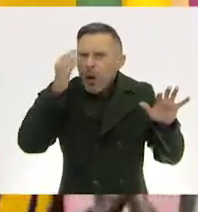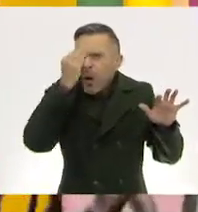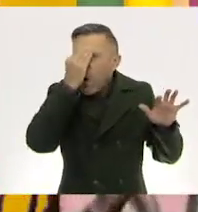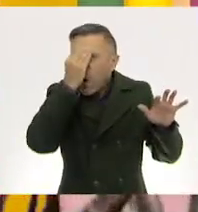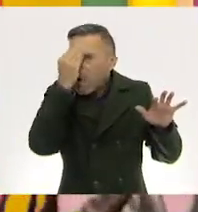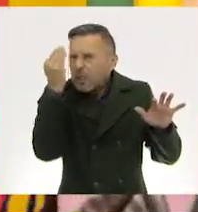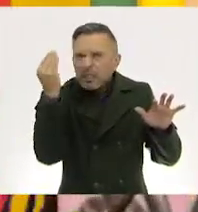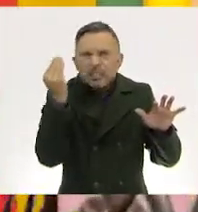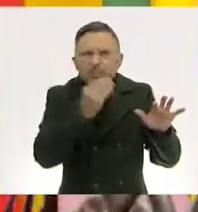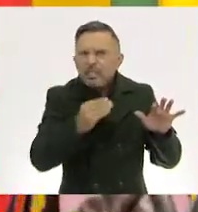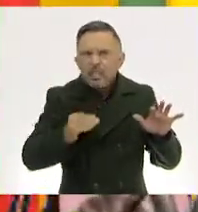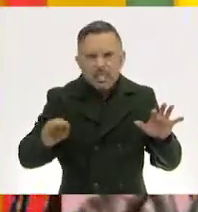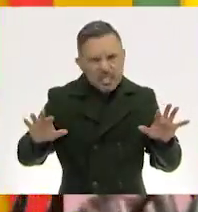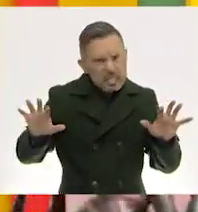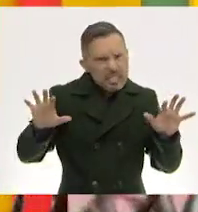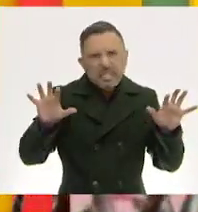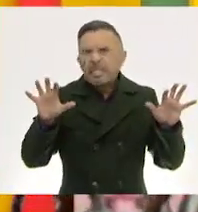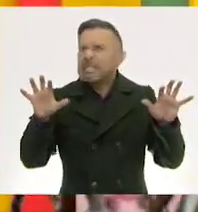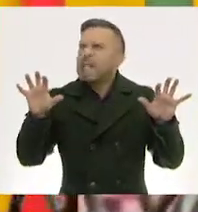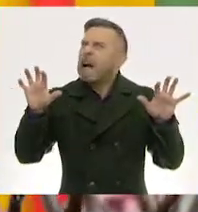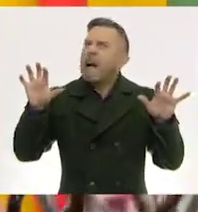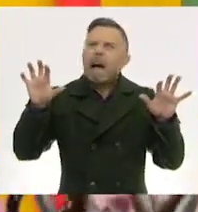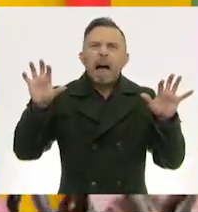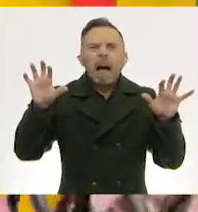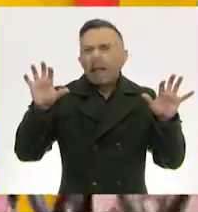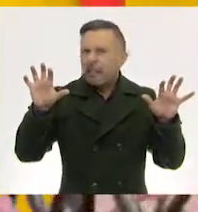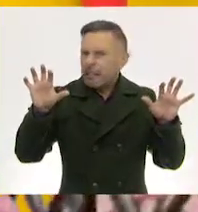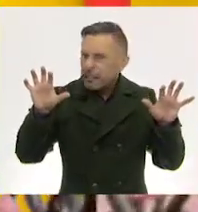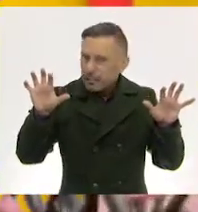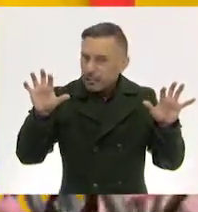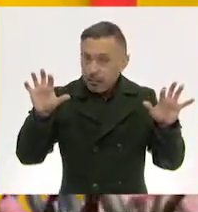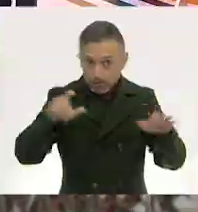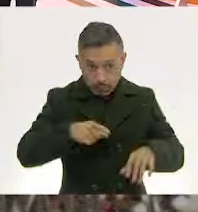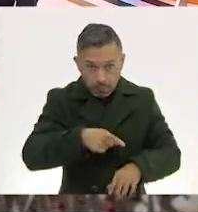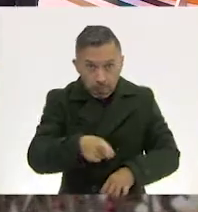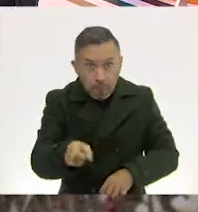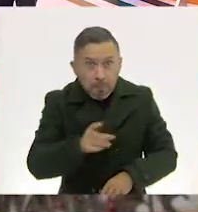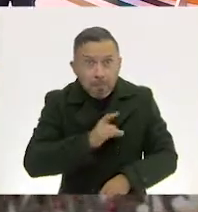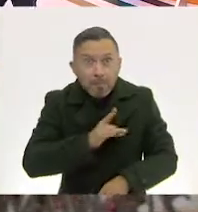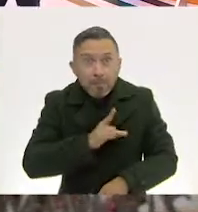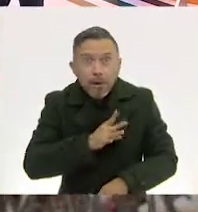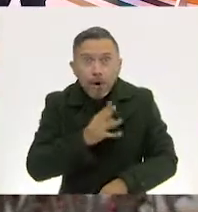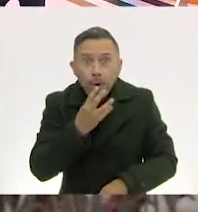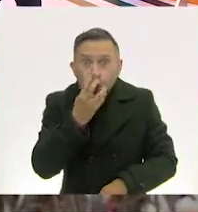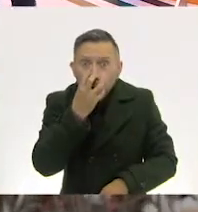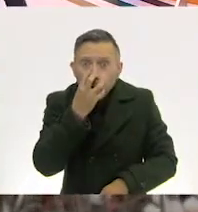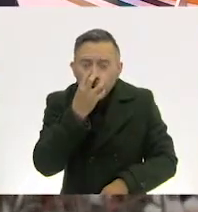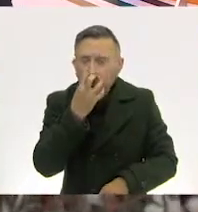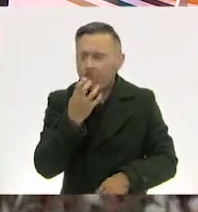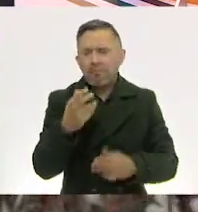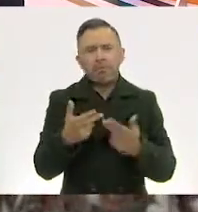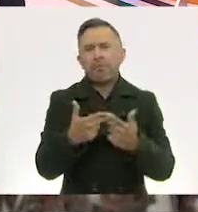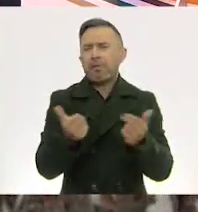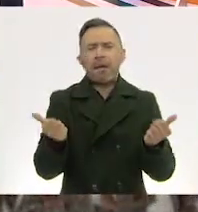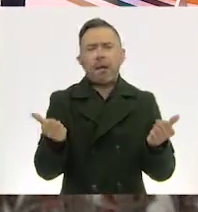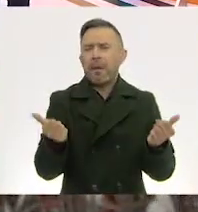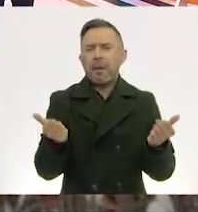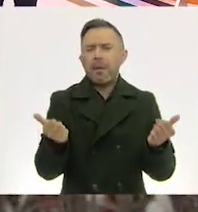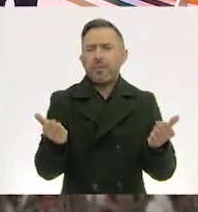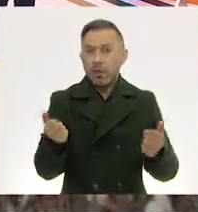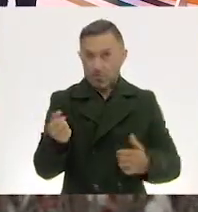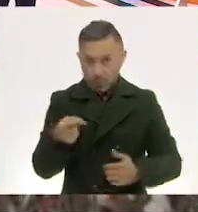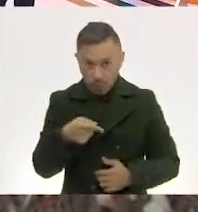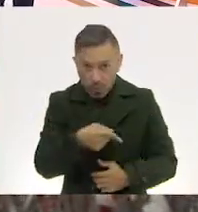monstruoso ¿Quién le teme al oso? Nadie Aquí no hay